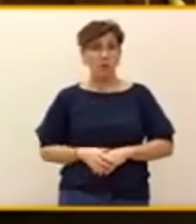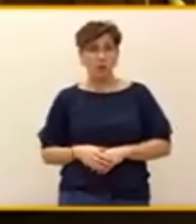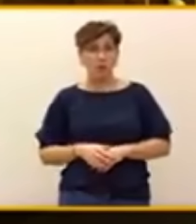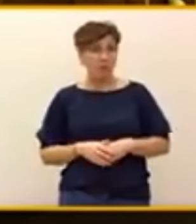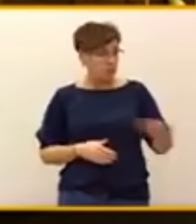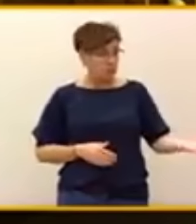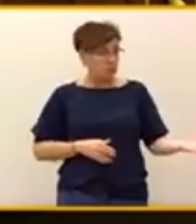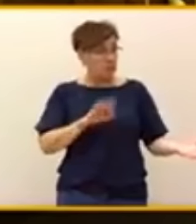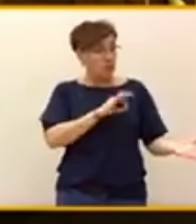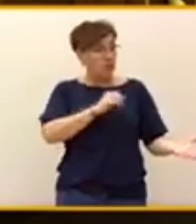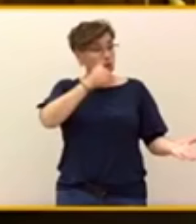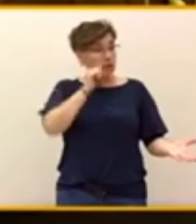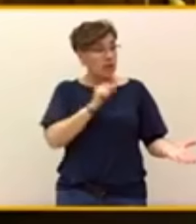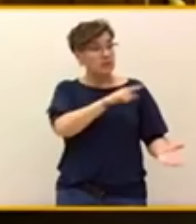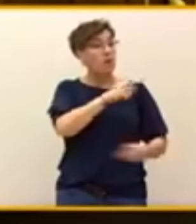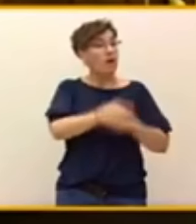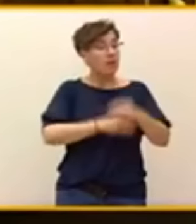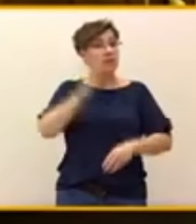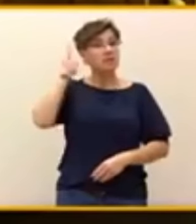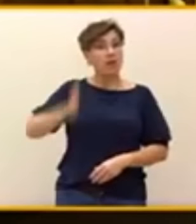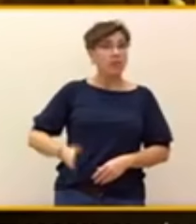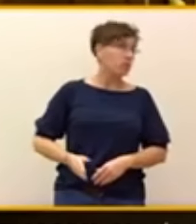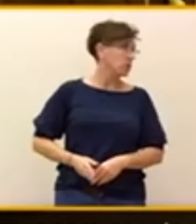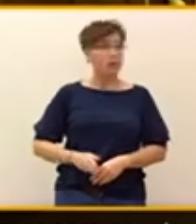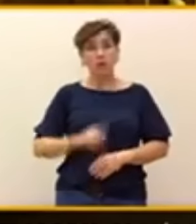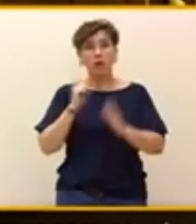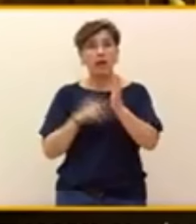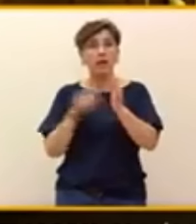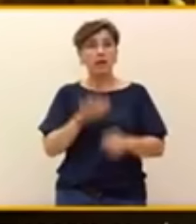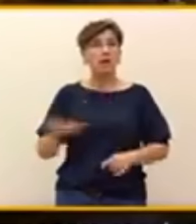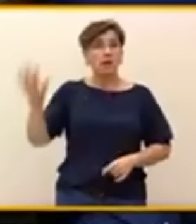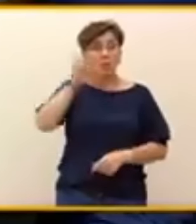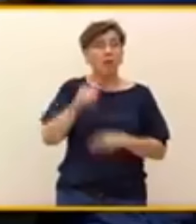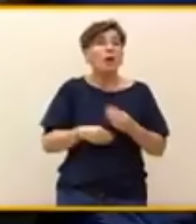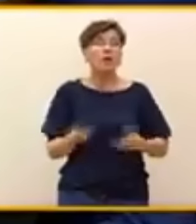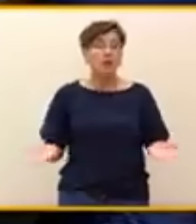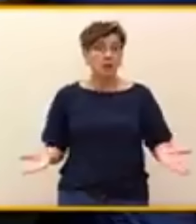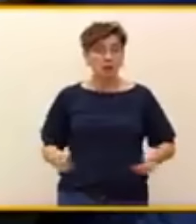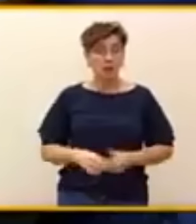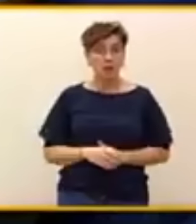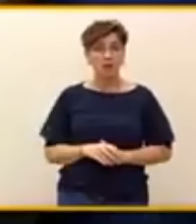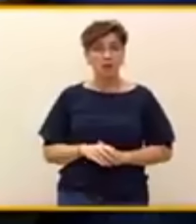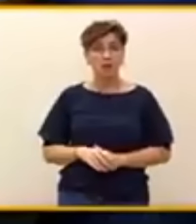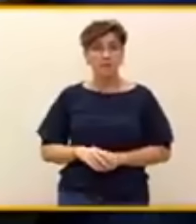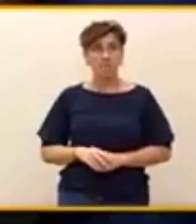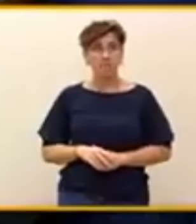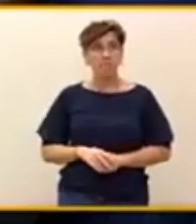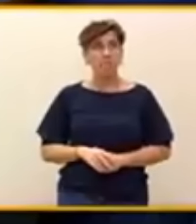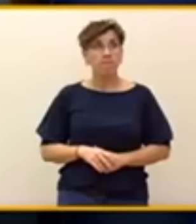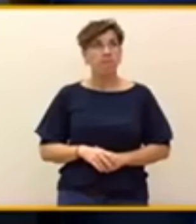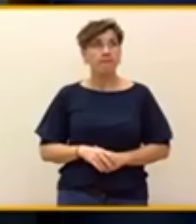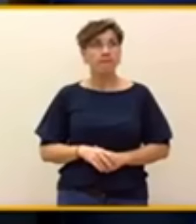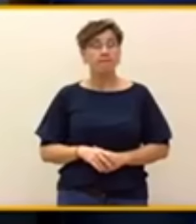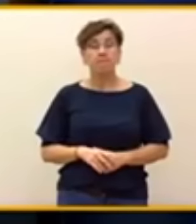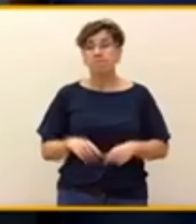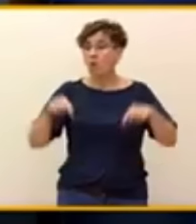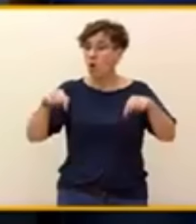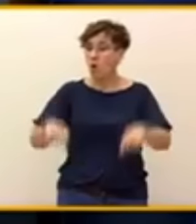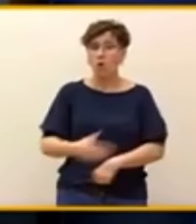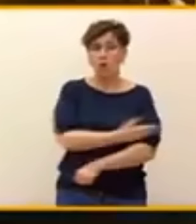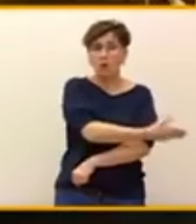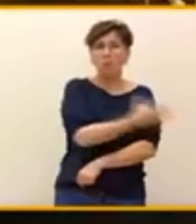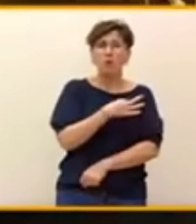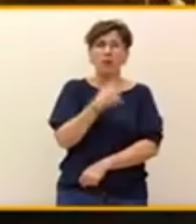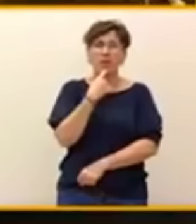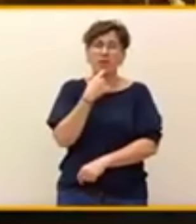nacional? Miren, hoy el presidente del Gobierno podrá decir todas las barbaridades que quiera hacia nuestro grupo y hacia otros